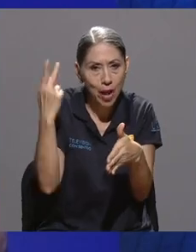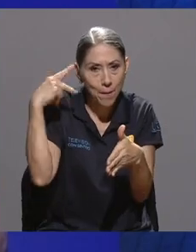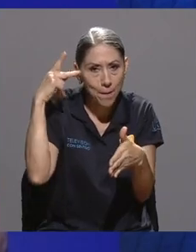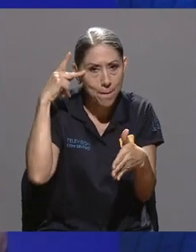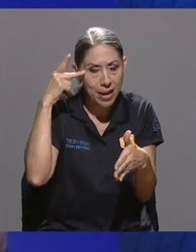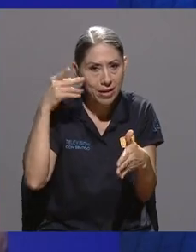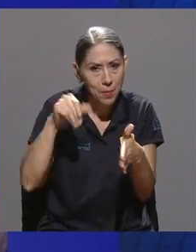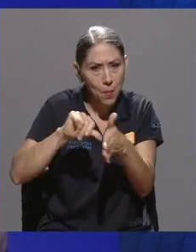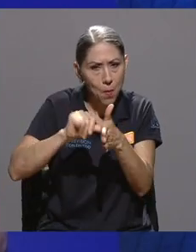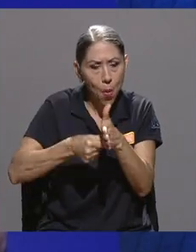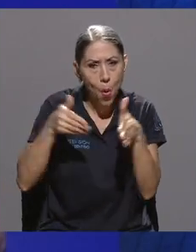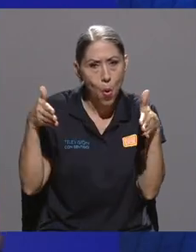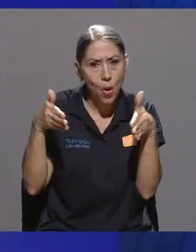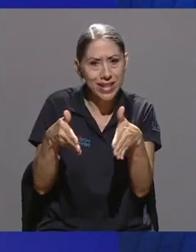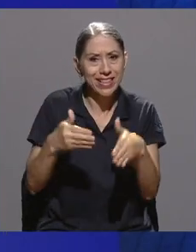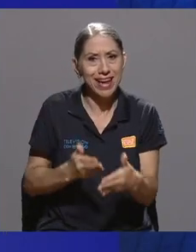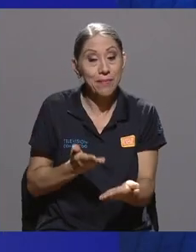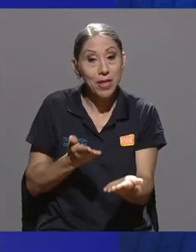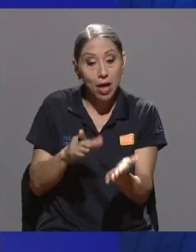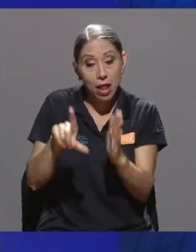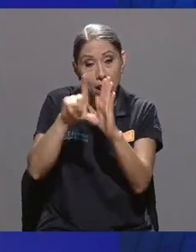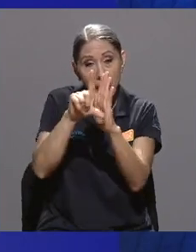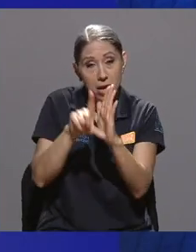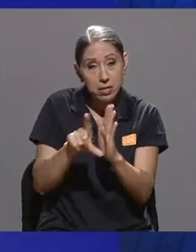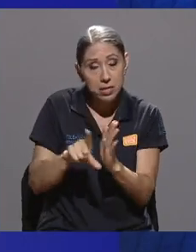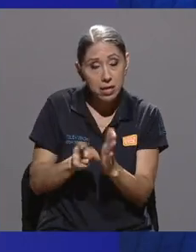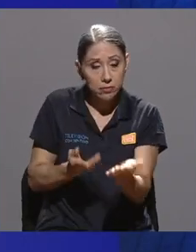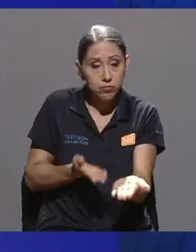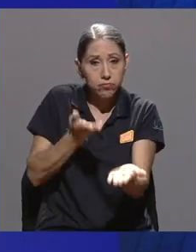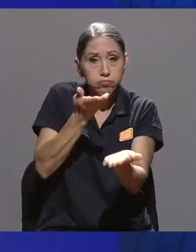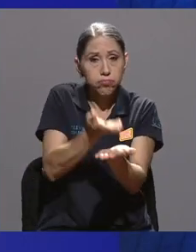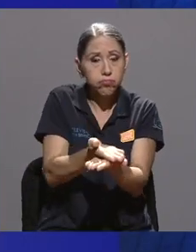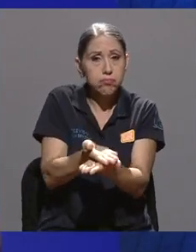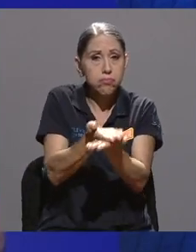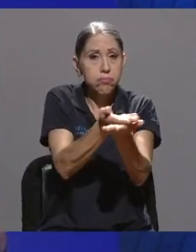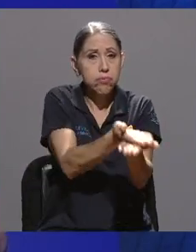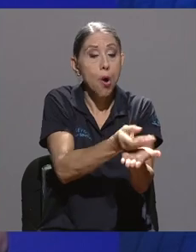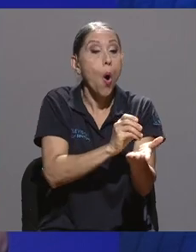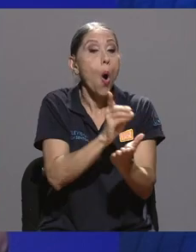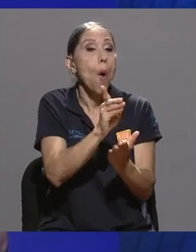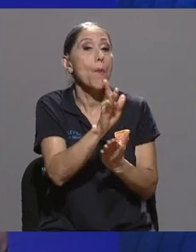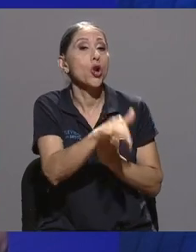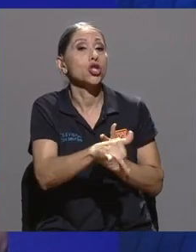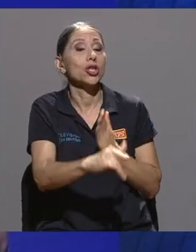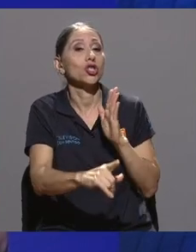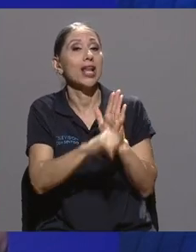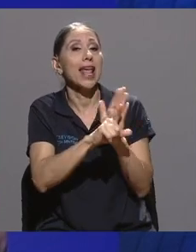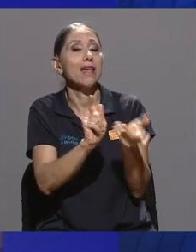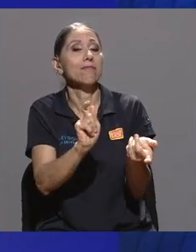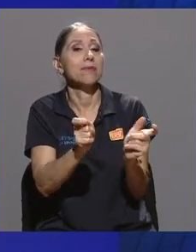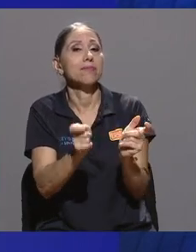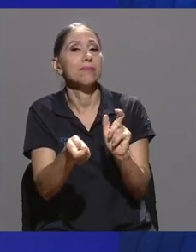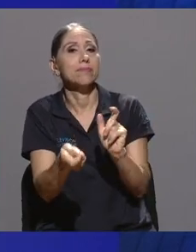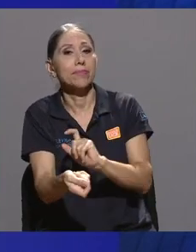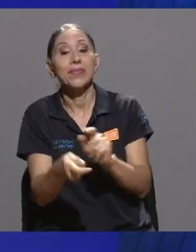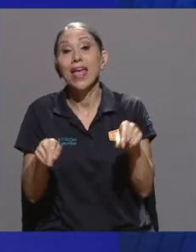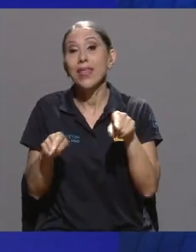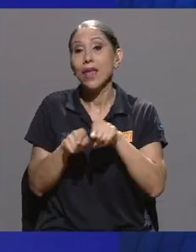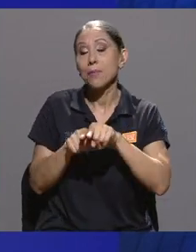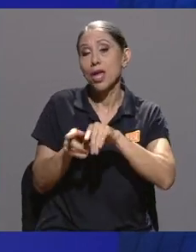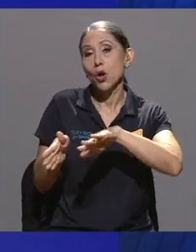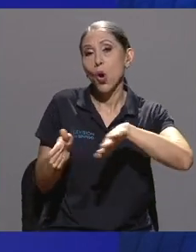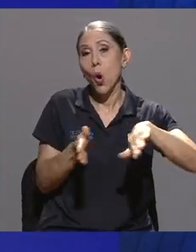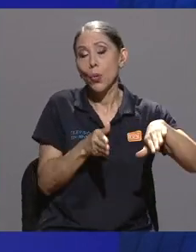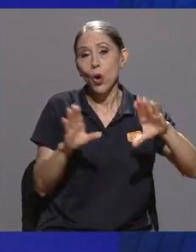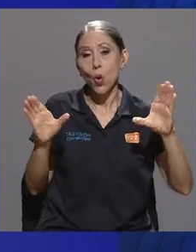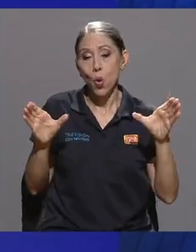presentar leyes o de promover cambios en proyectos de ley. Después tenemos una parte más de la comunicación interna,